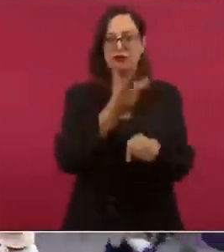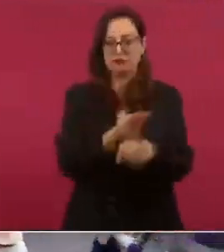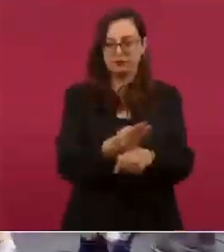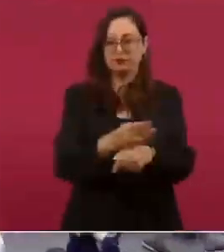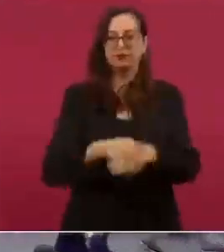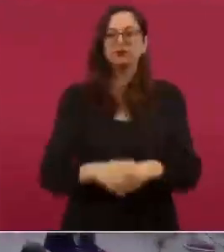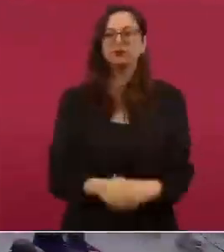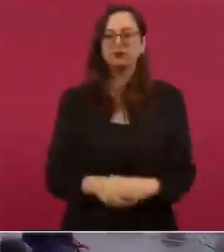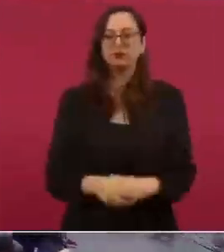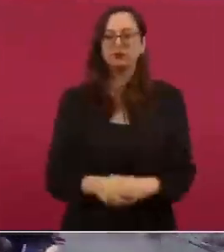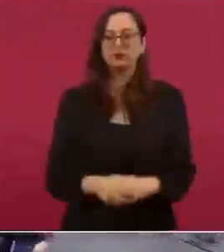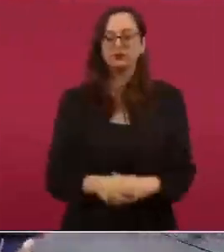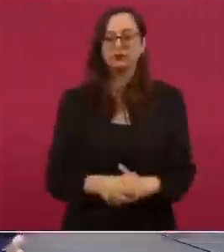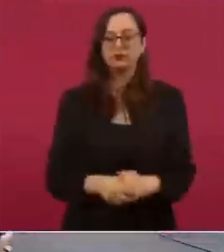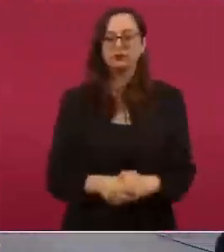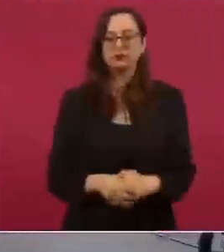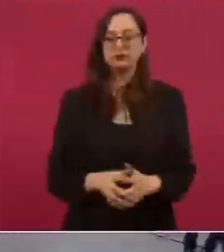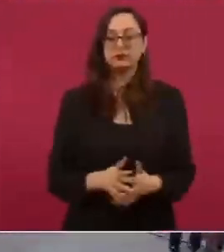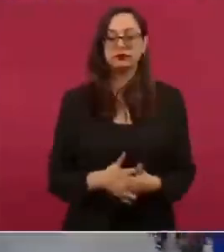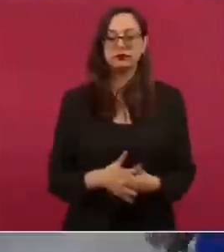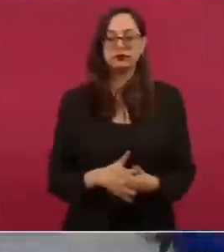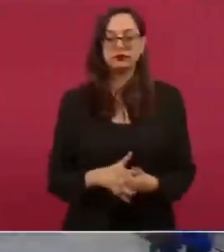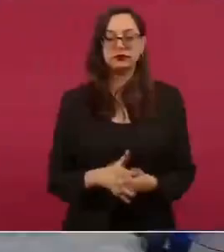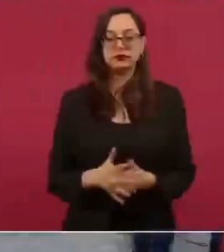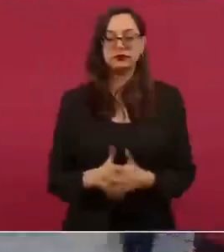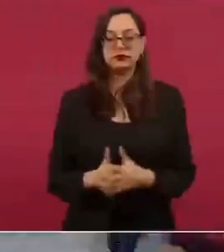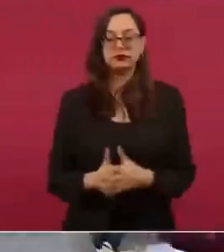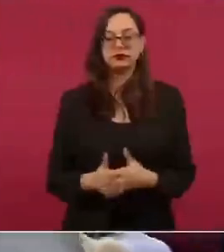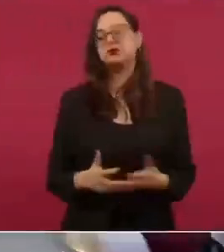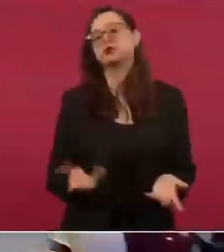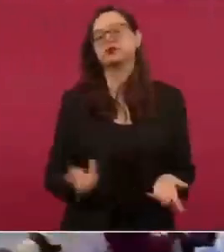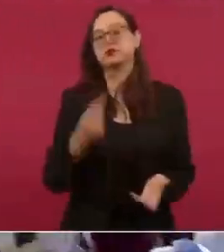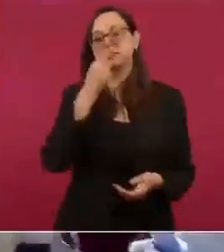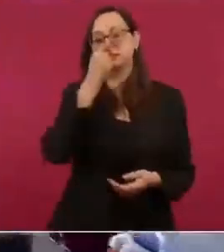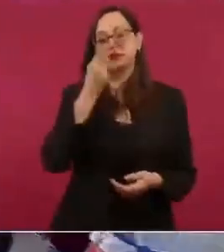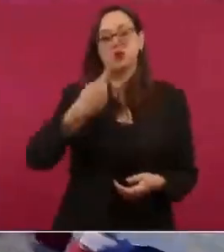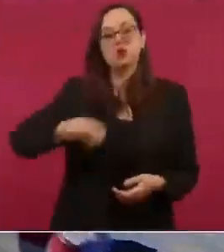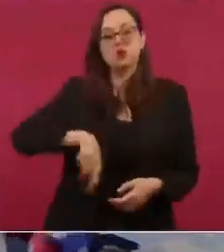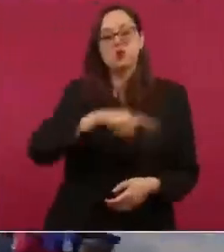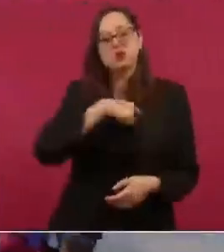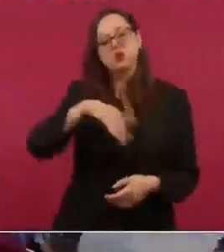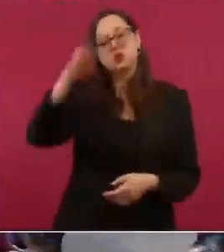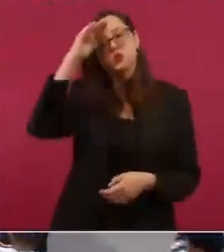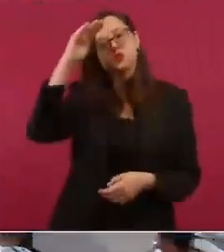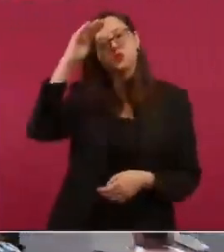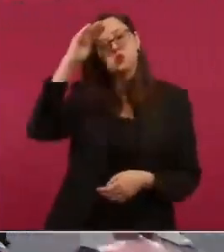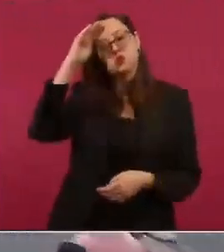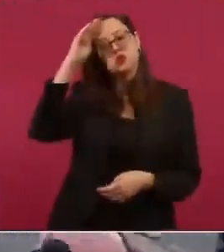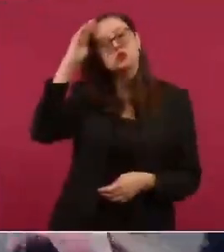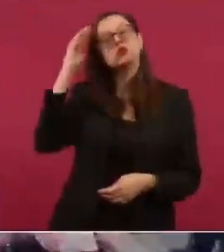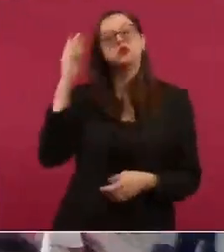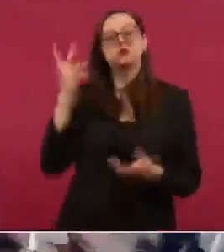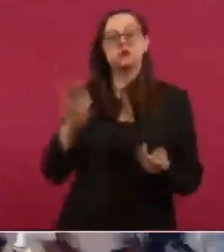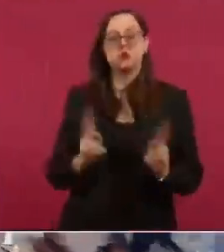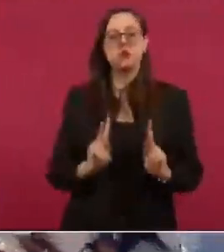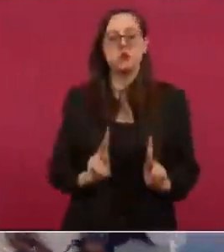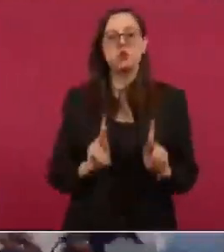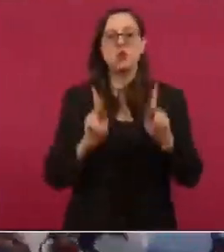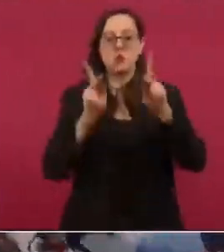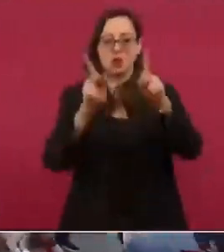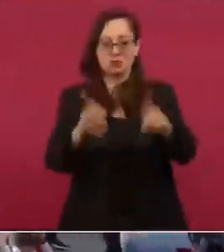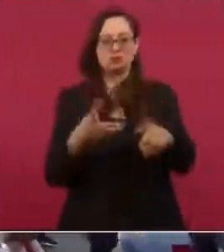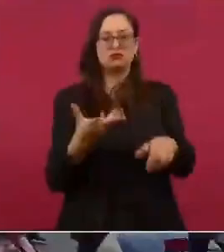puente que vamos a procurar que además de bien hecho